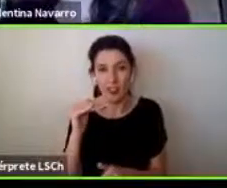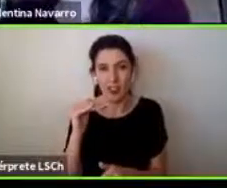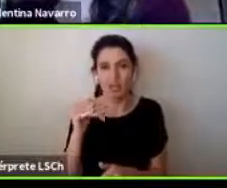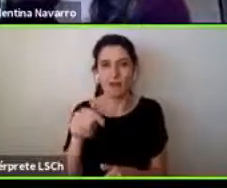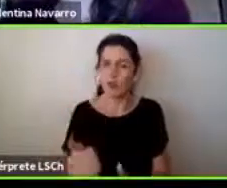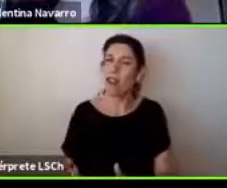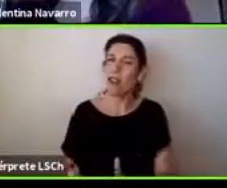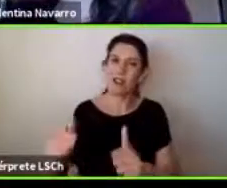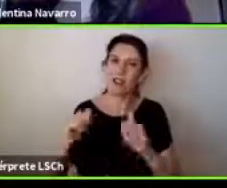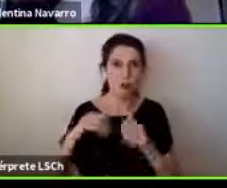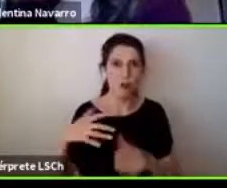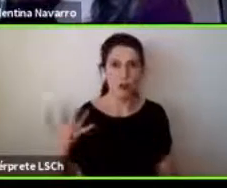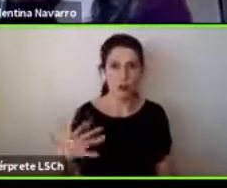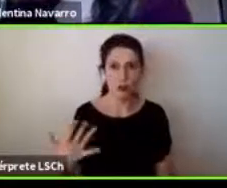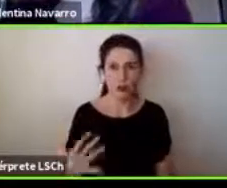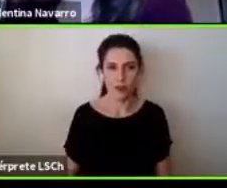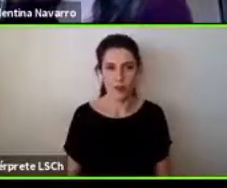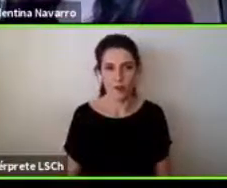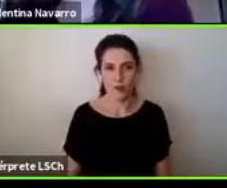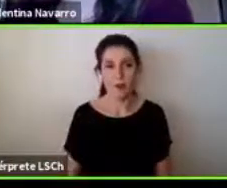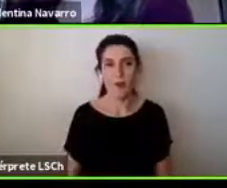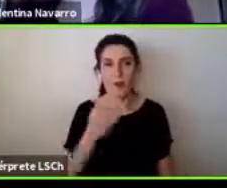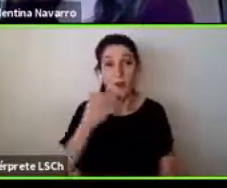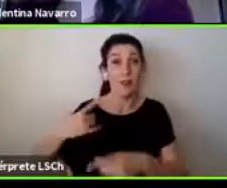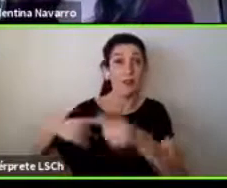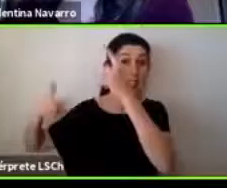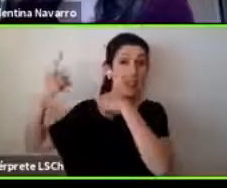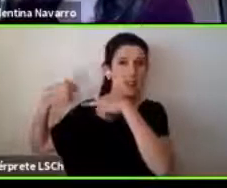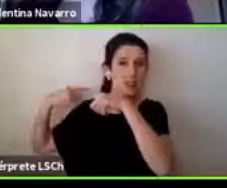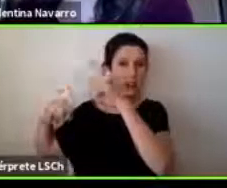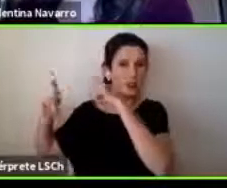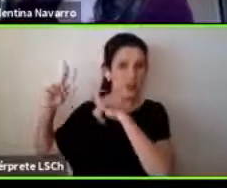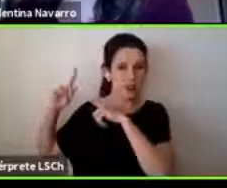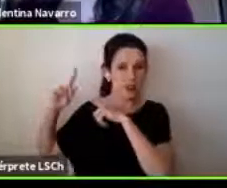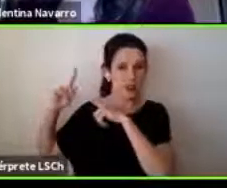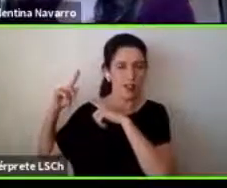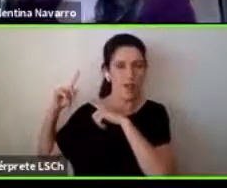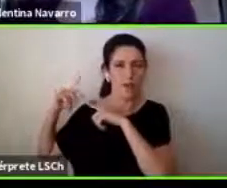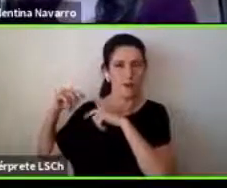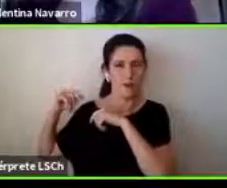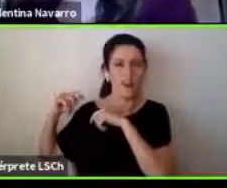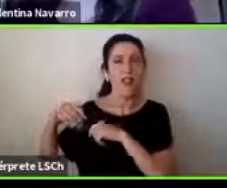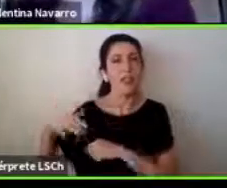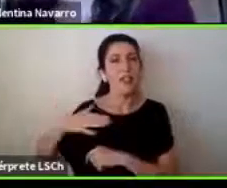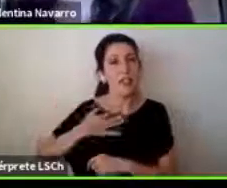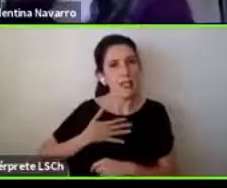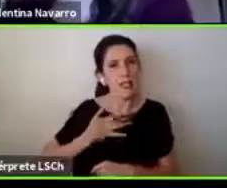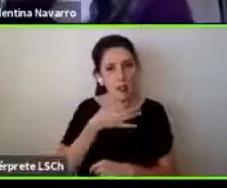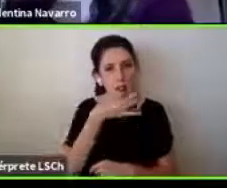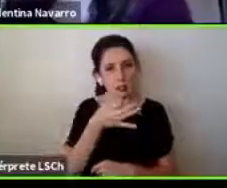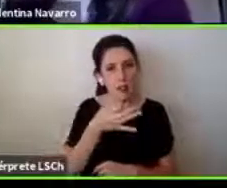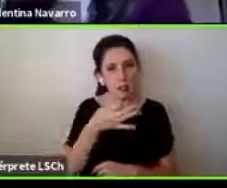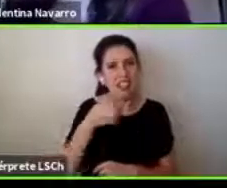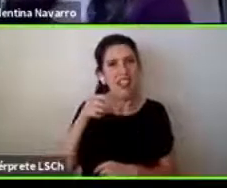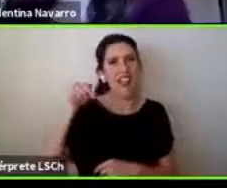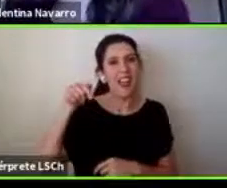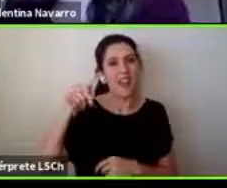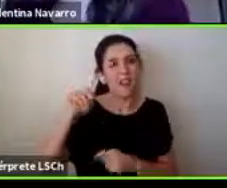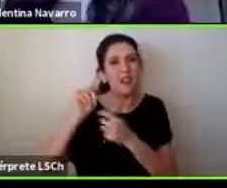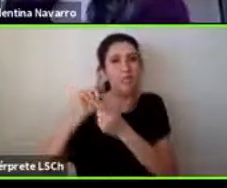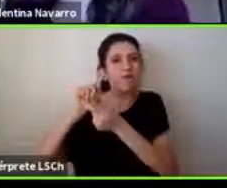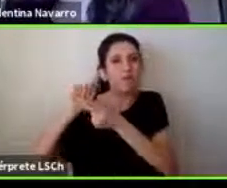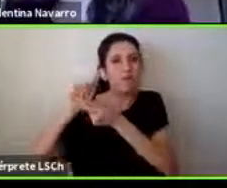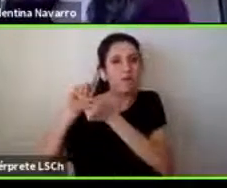abordar el desafío de la historia de estas condiciones porque queríamos decir que esto está en movimiento que las